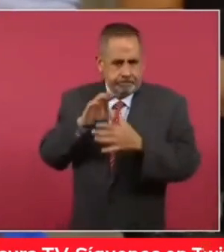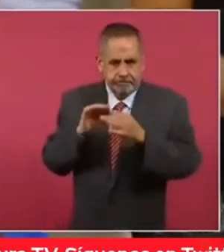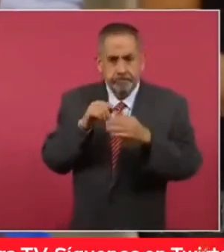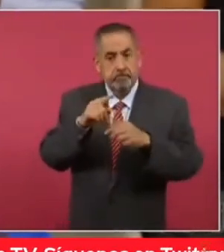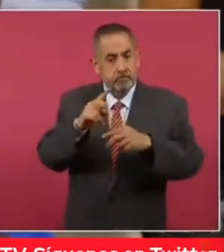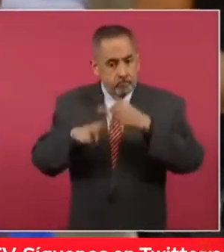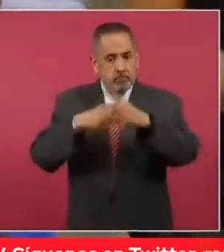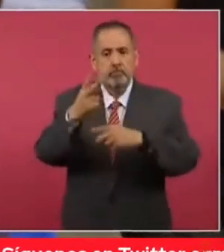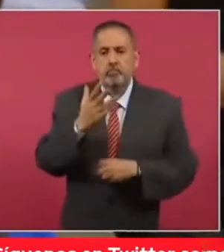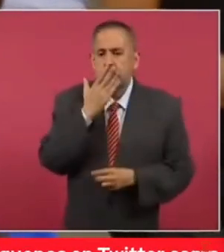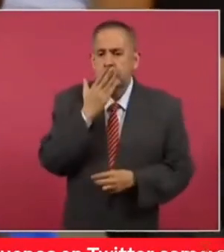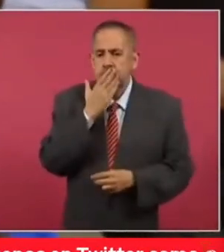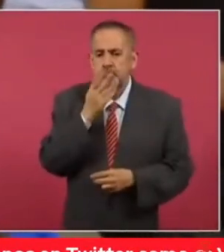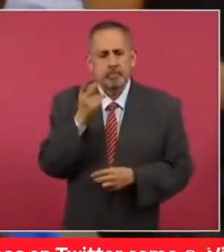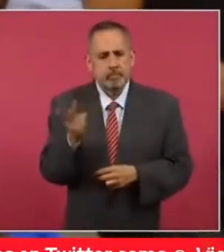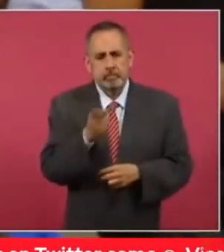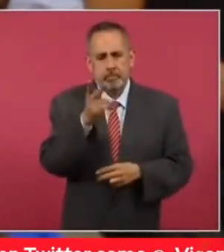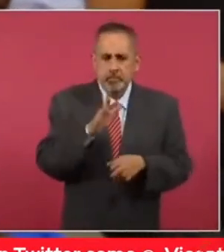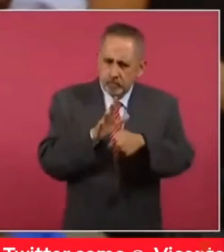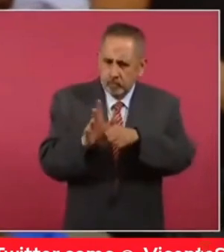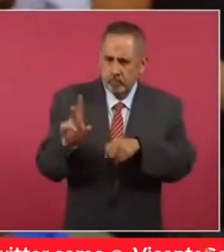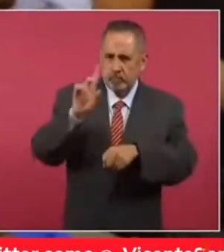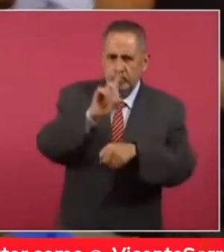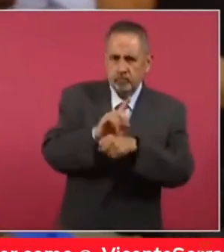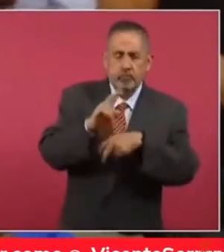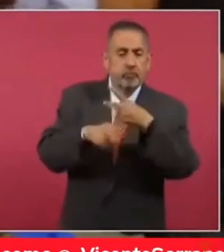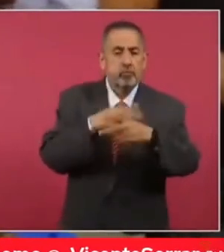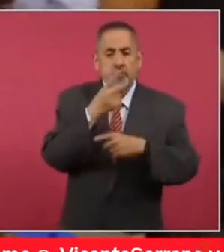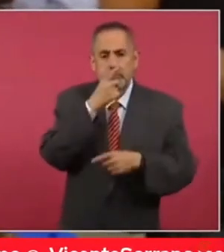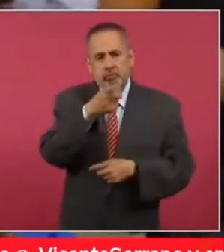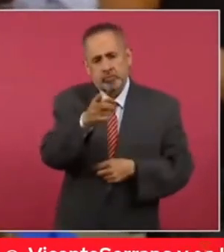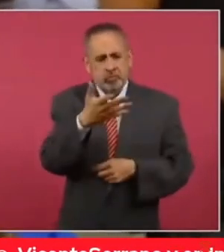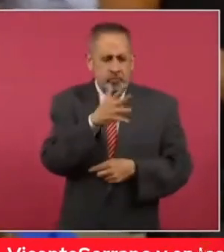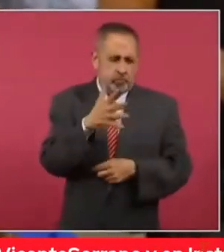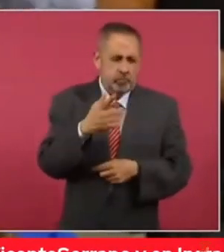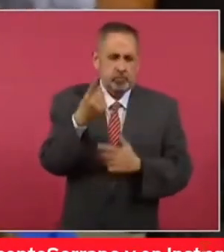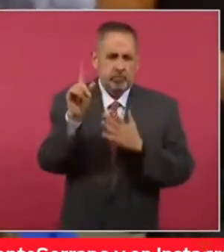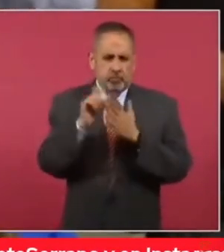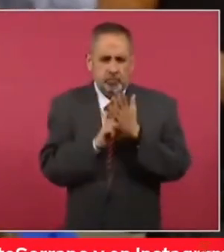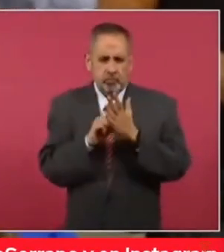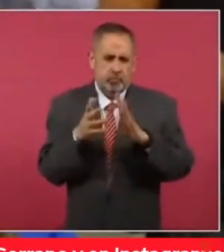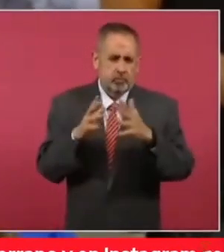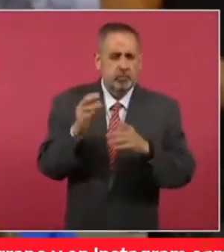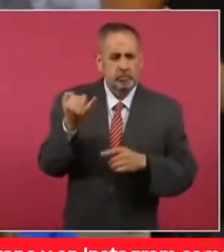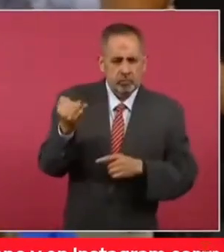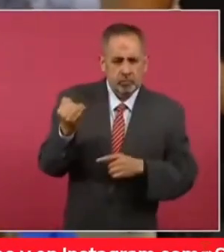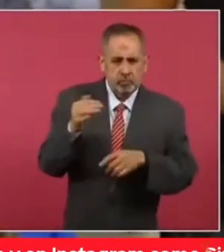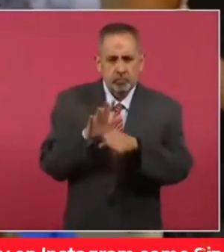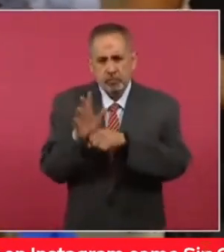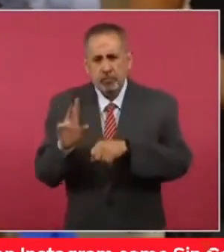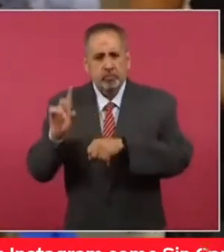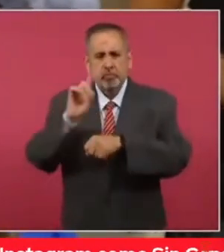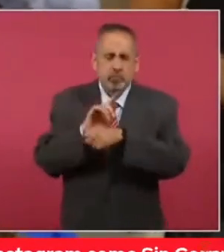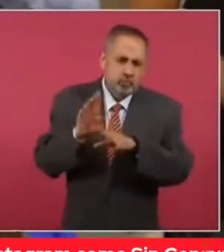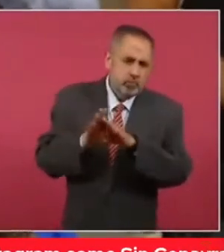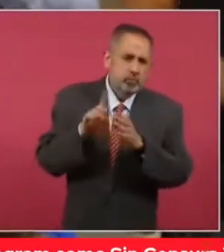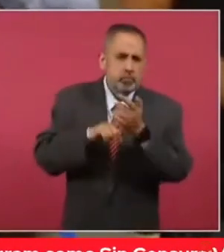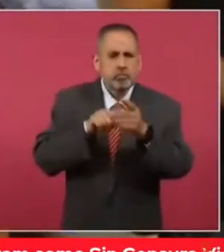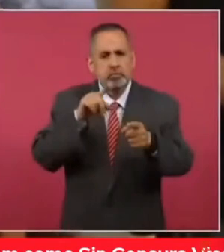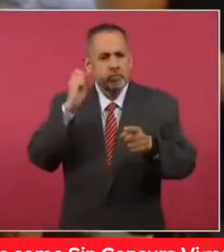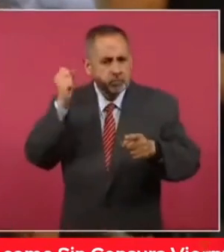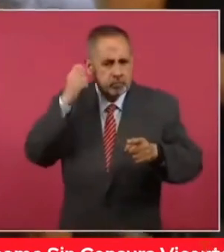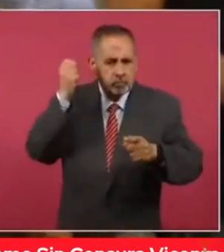a Sonora, preguntarle qué días va a estar ahí en Sonora. Dijo que en un mes, más o menos, si sería en junio, qué días serían, si habrá